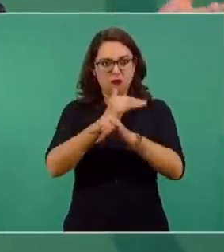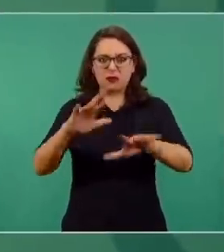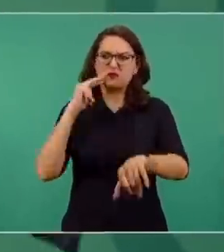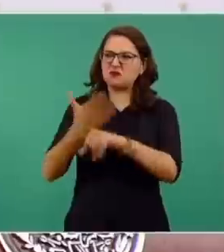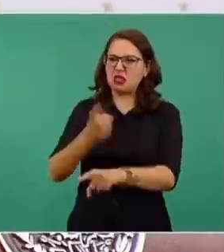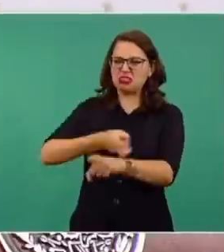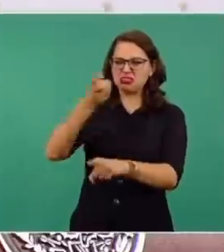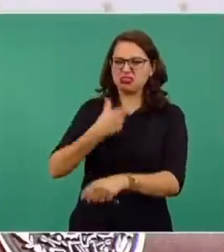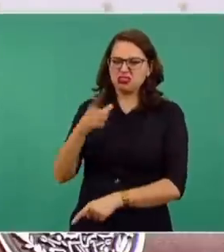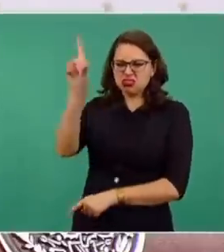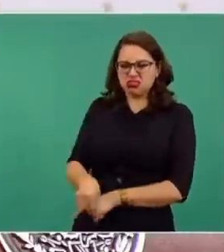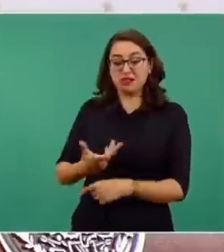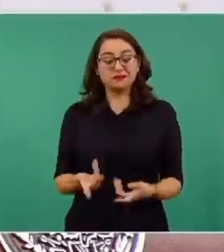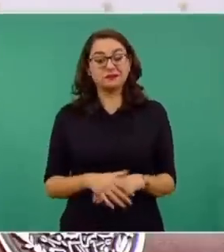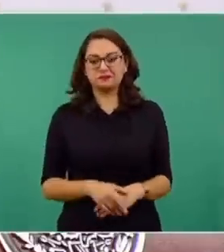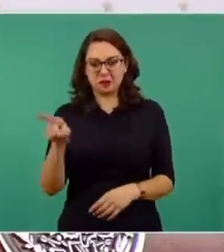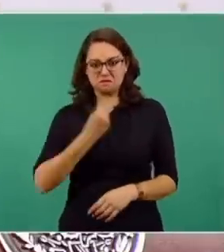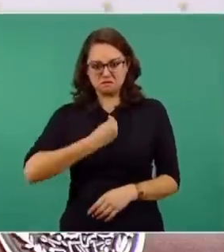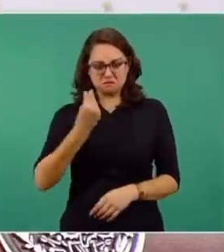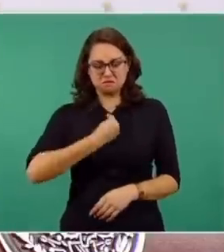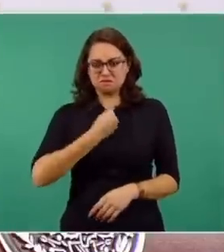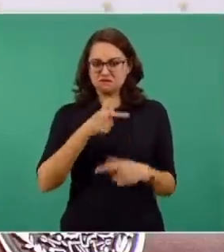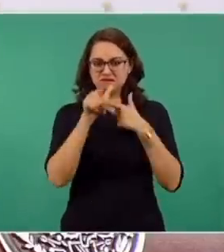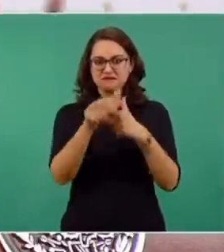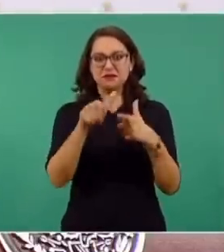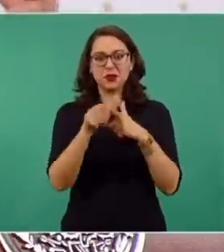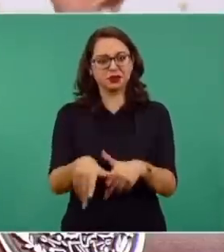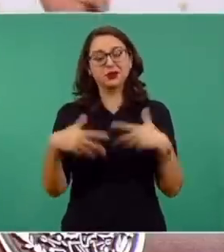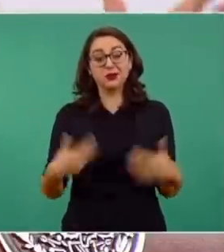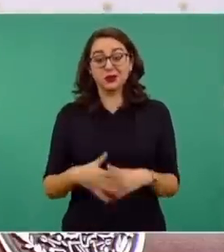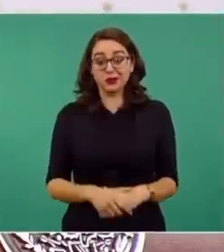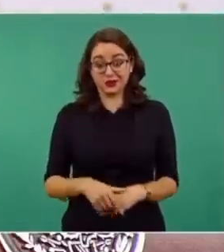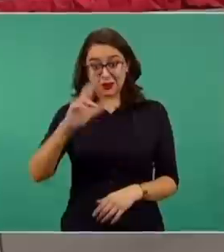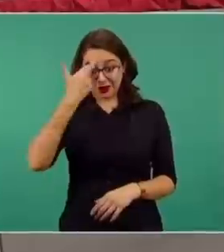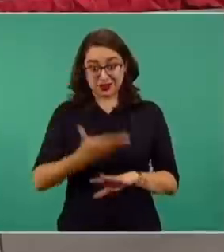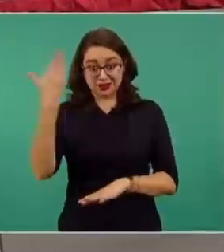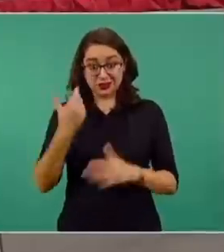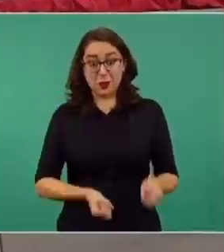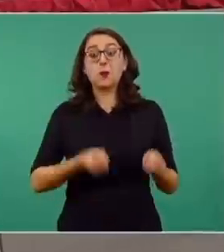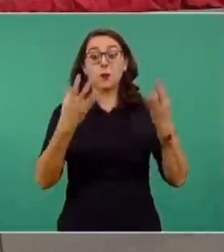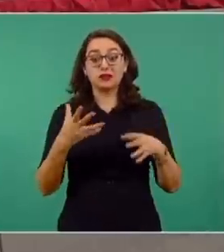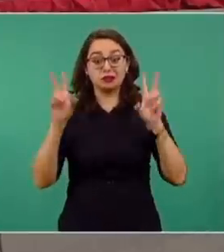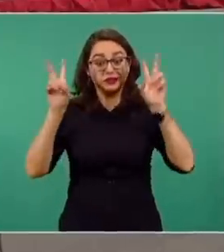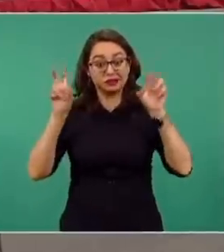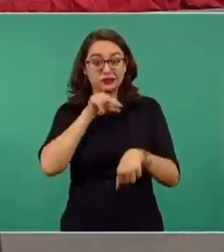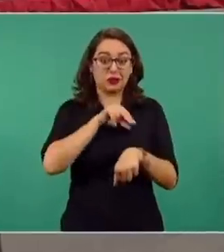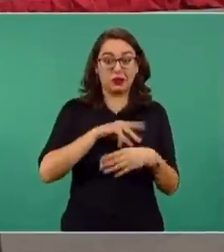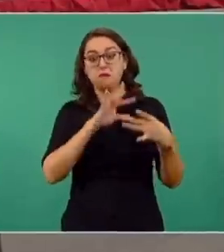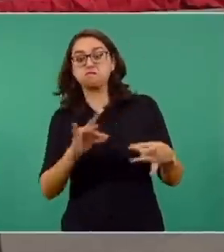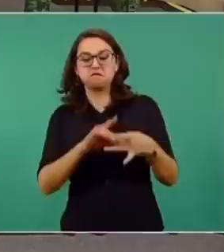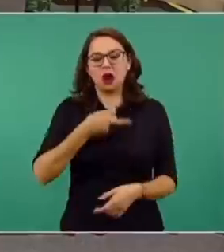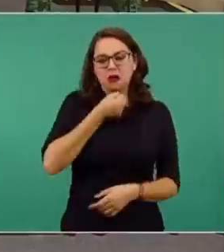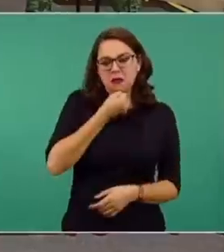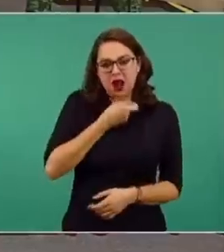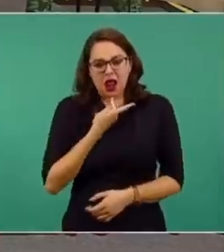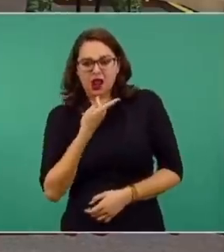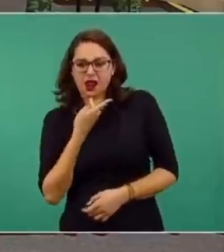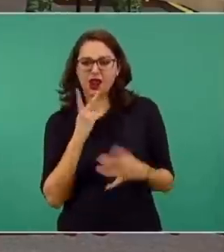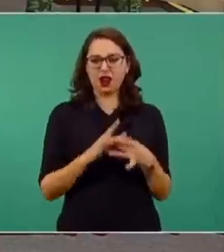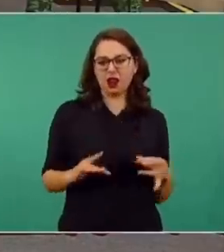Sobre la pandemia y no pudieron. Yo tengo… ¿Se acuerdan cuántos especialistas había sobre epidemias? Conductores,